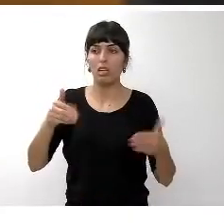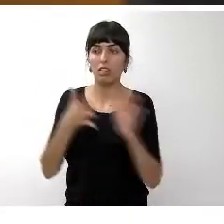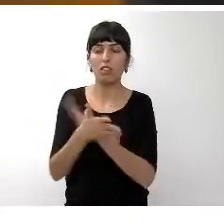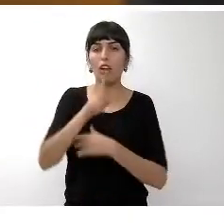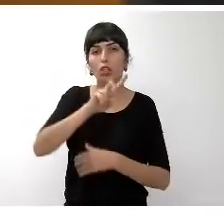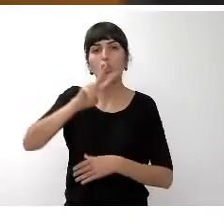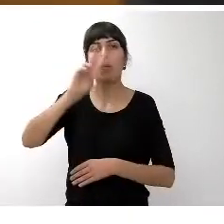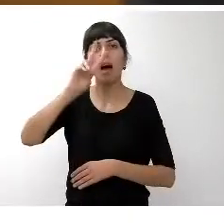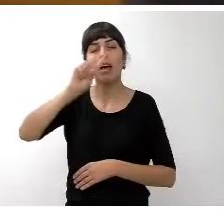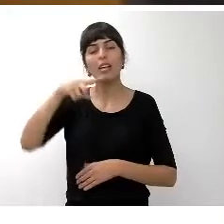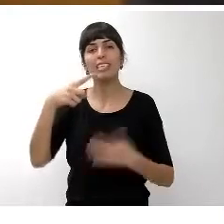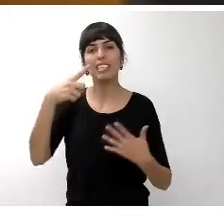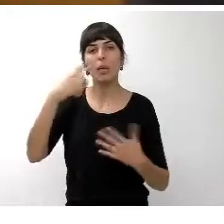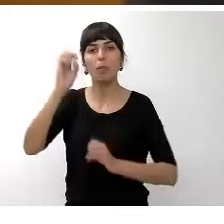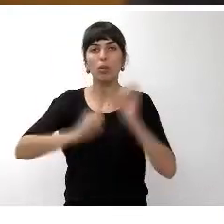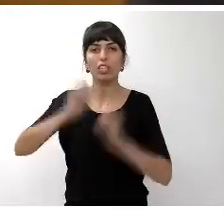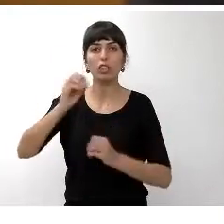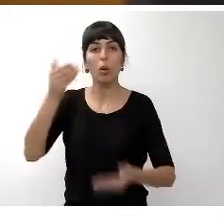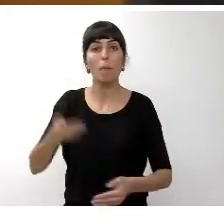,6% más que en 2015